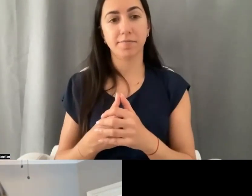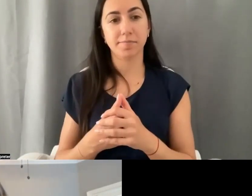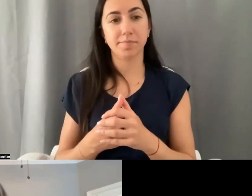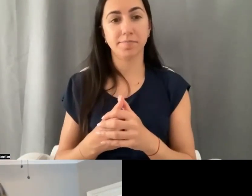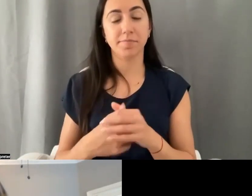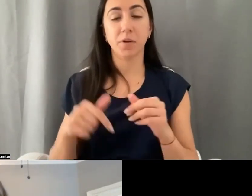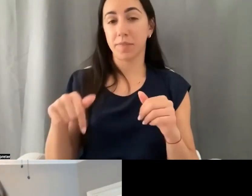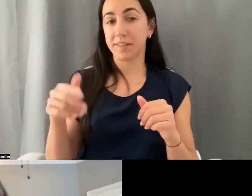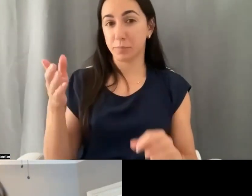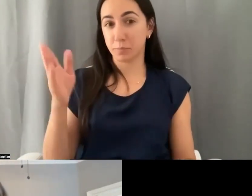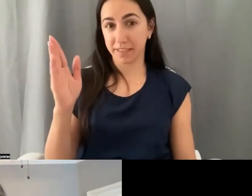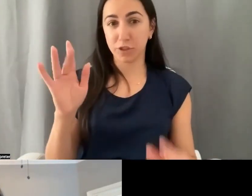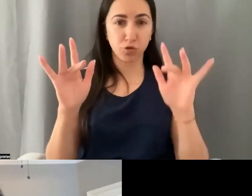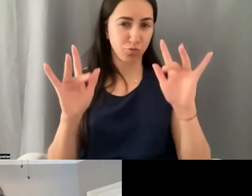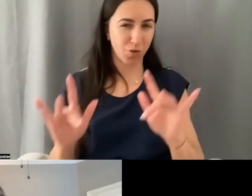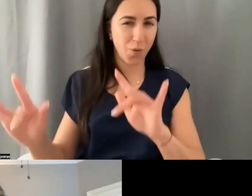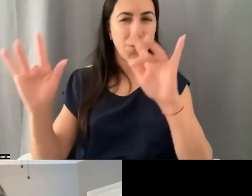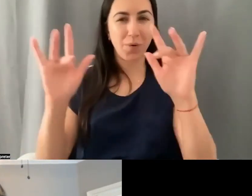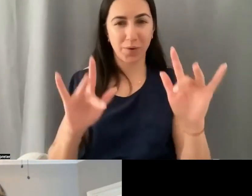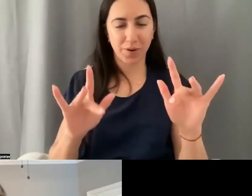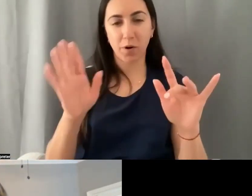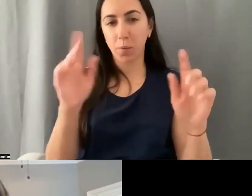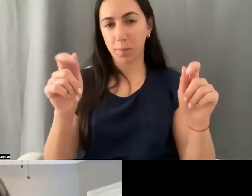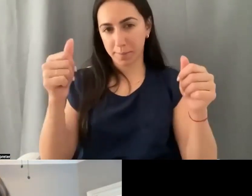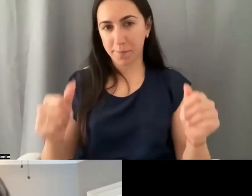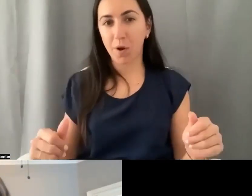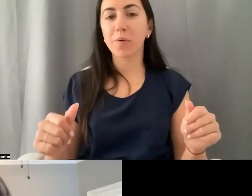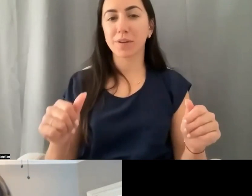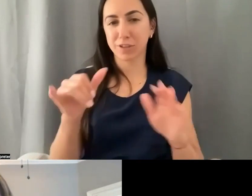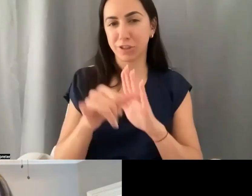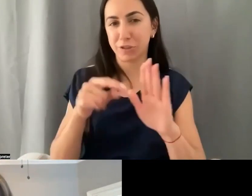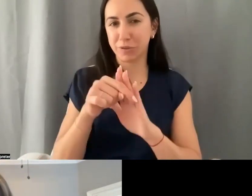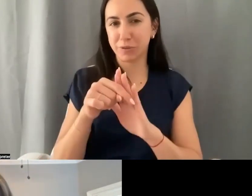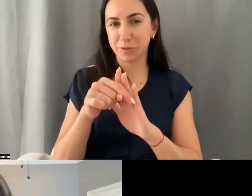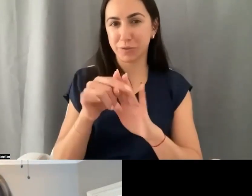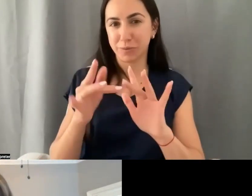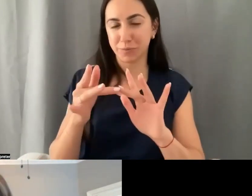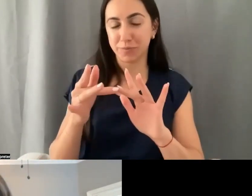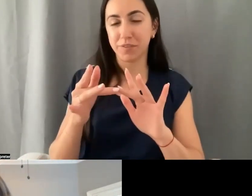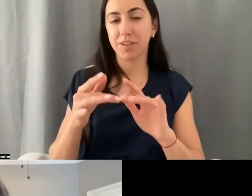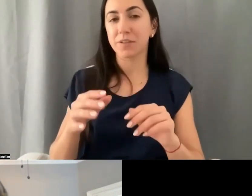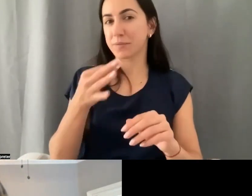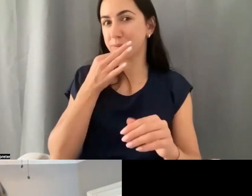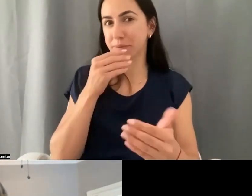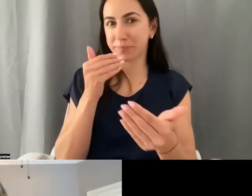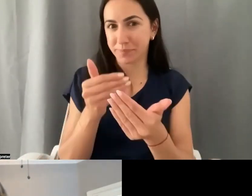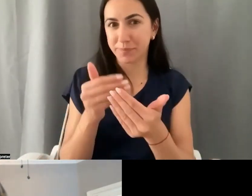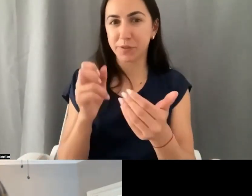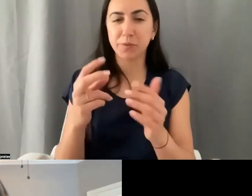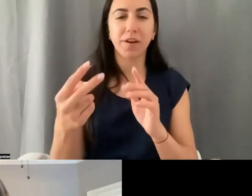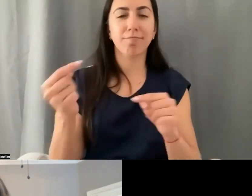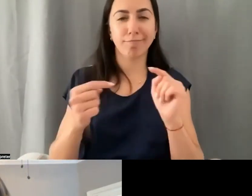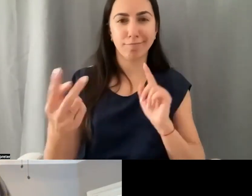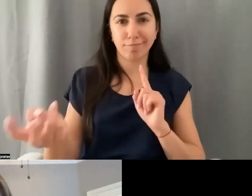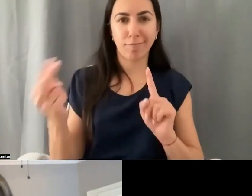todo, esta presentación está siendo grabada y va a estar publicada en nuestra página de YouTube en los próximos días